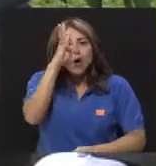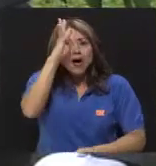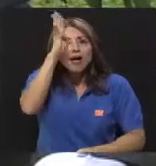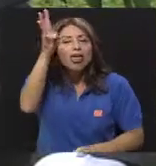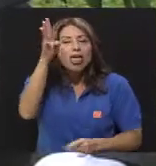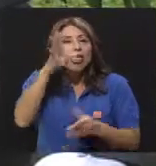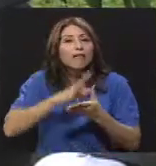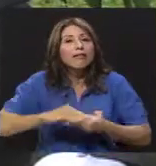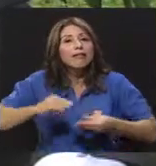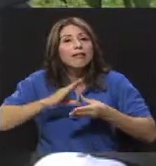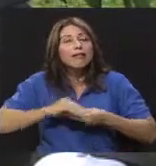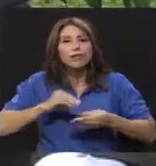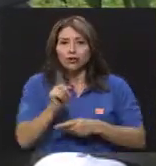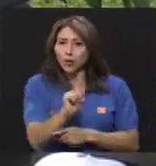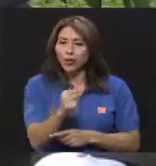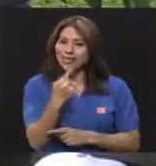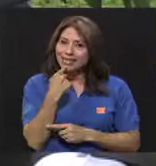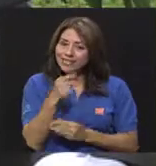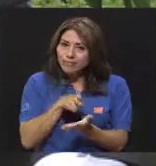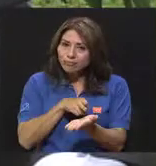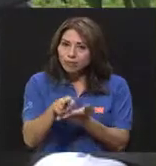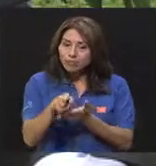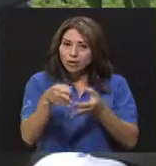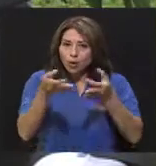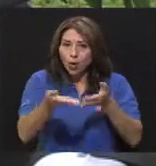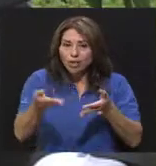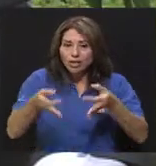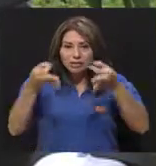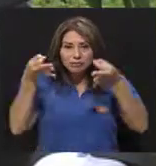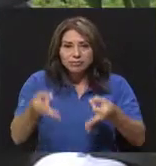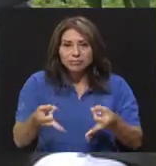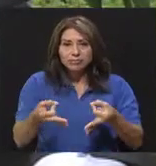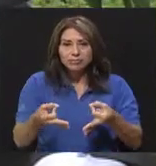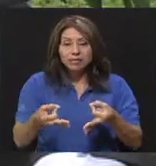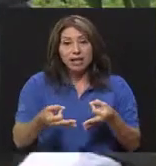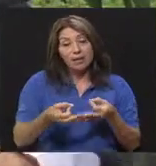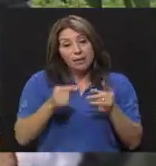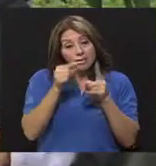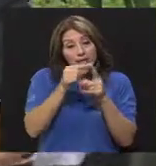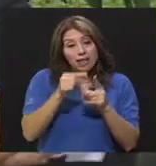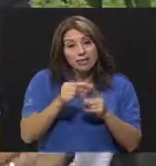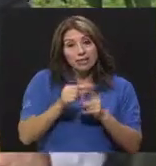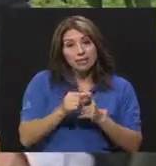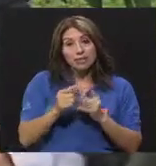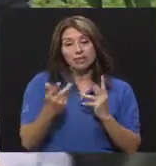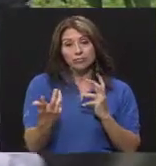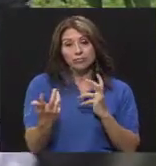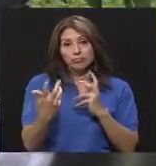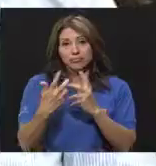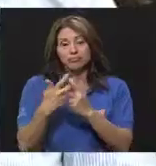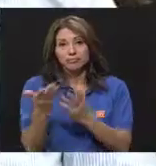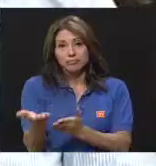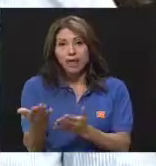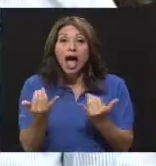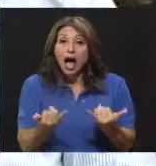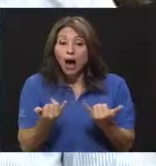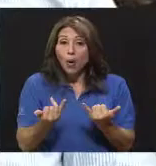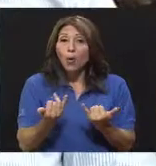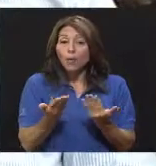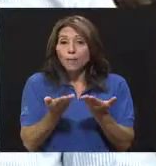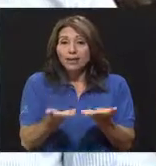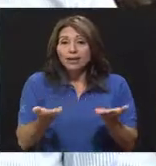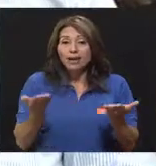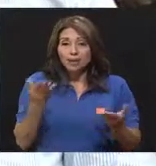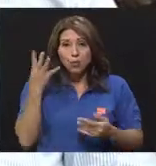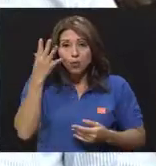no inventar historias, sino decir las cosas como son, tratando de acuar el lenguaje. Y ahora existe material muy lindo que